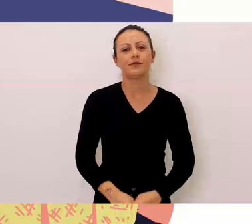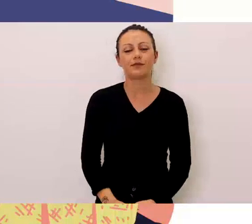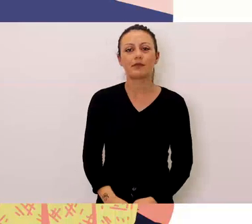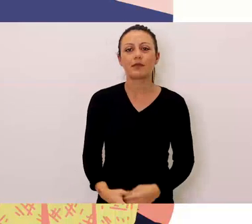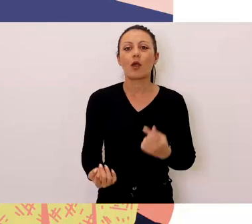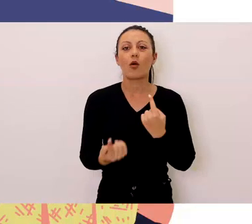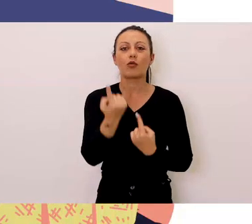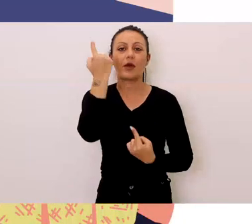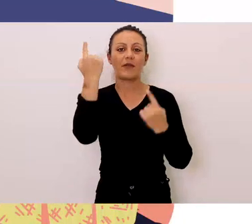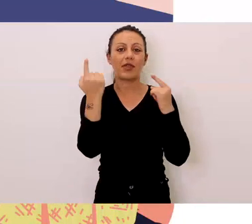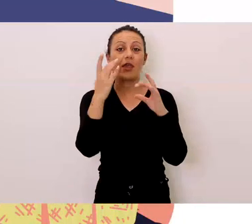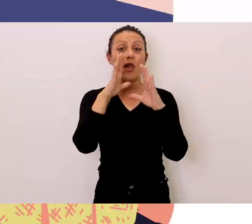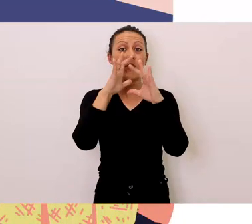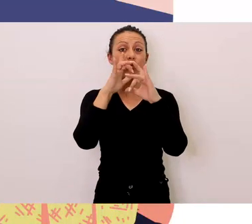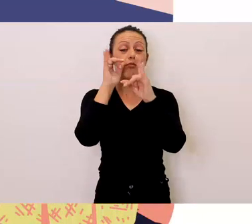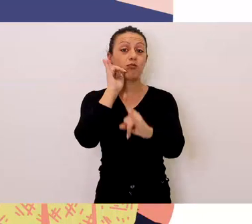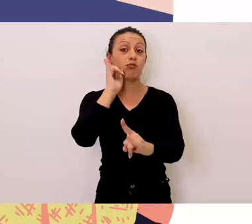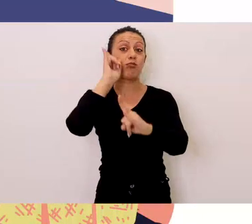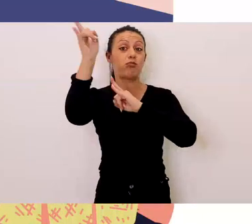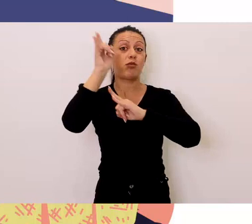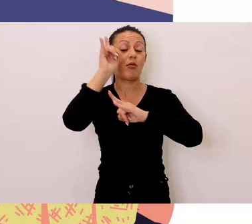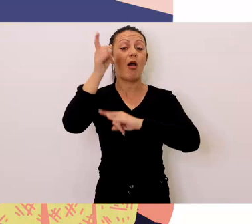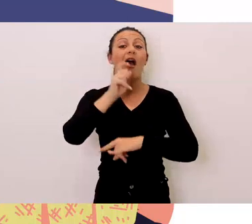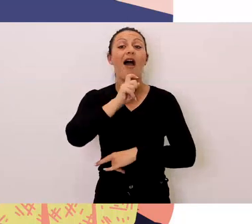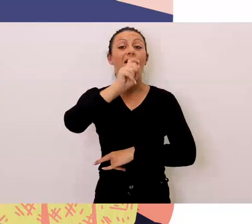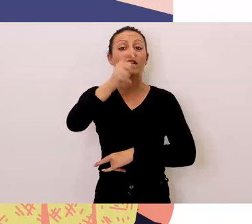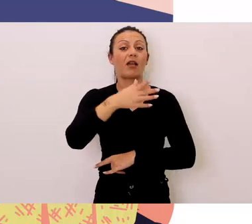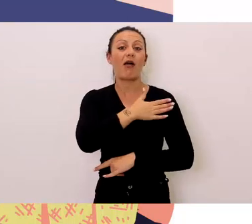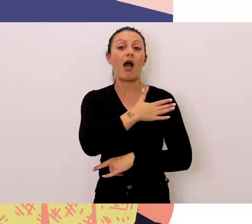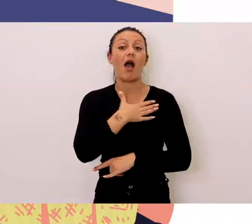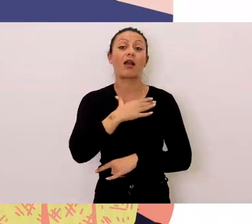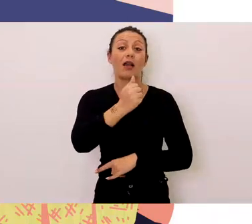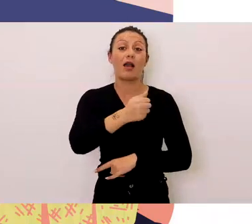Y a veces, el bando que anunciaba una orden del alcalde.